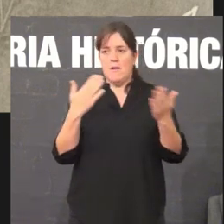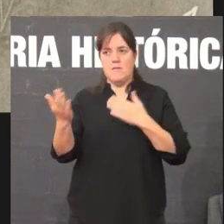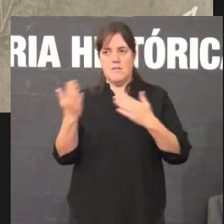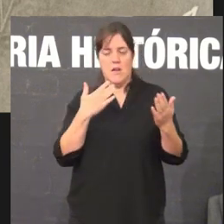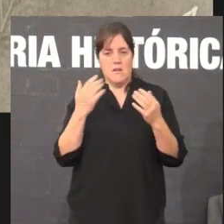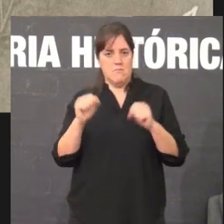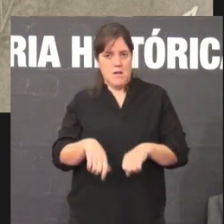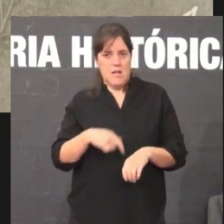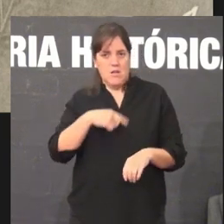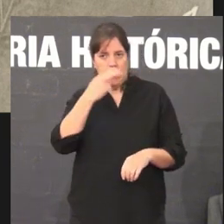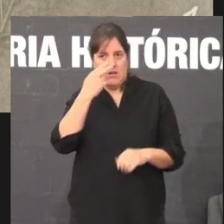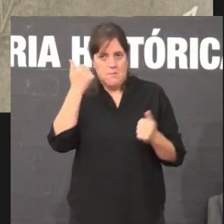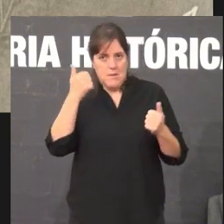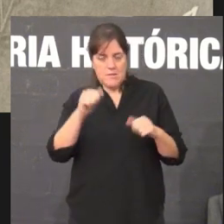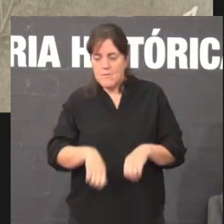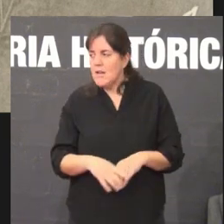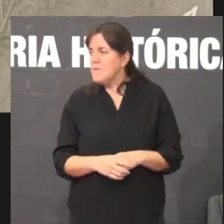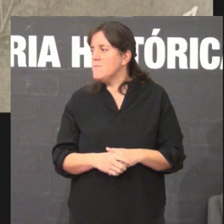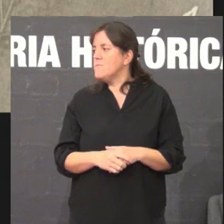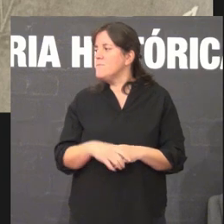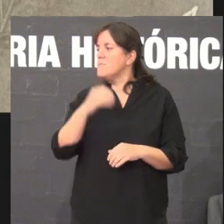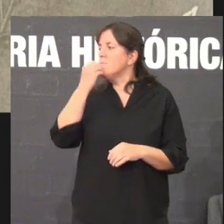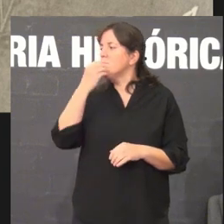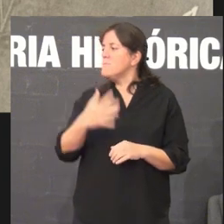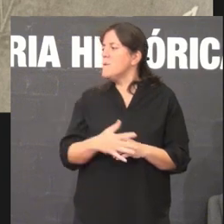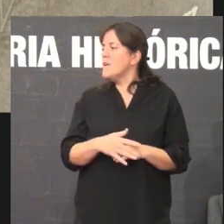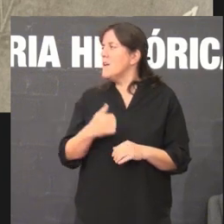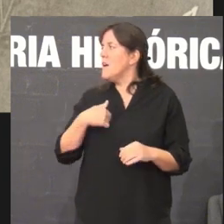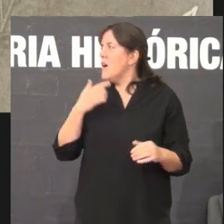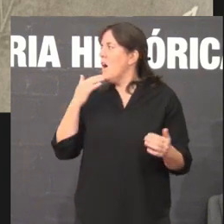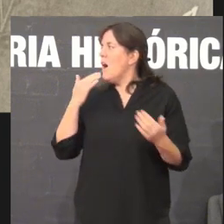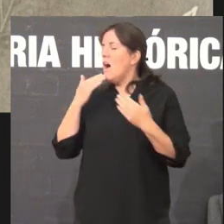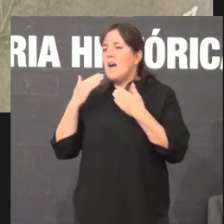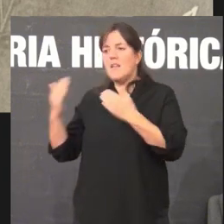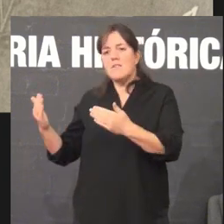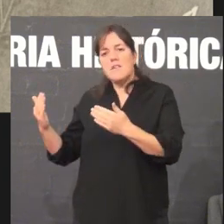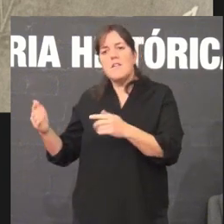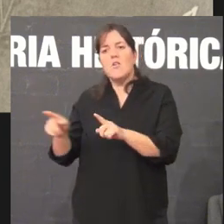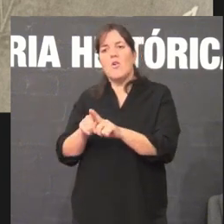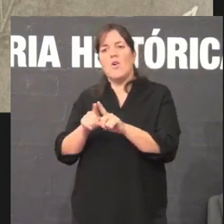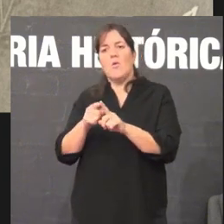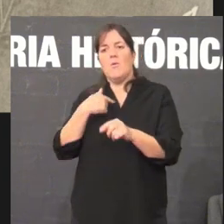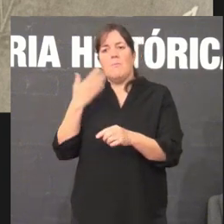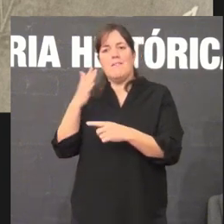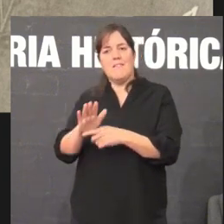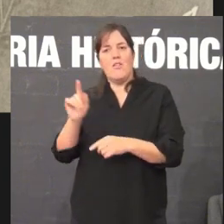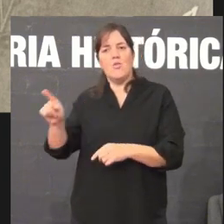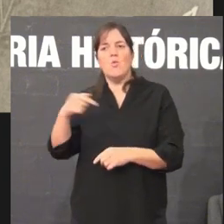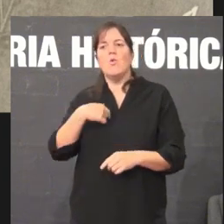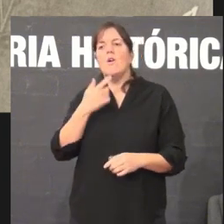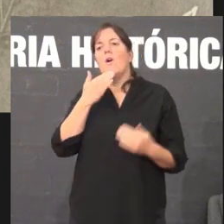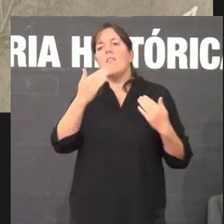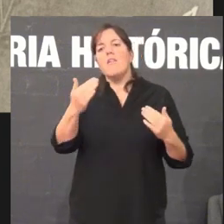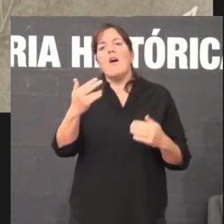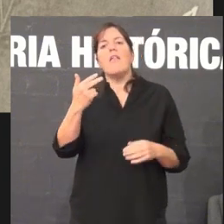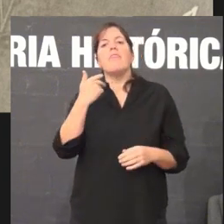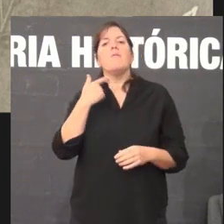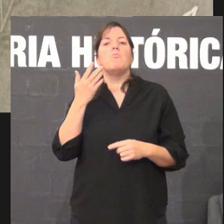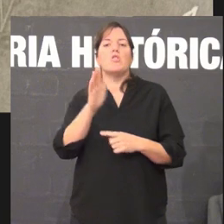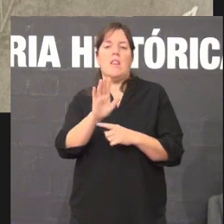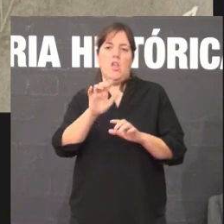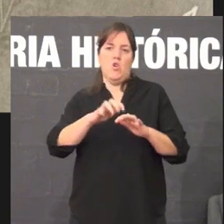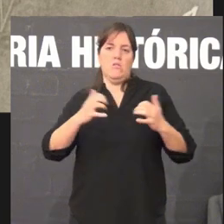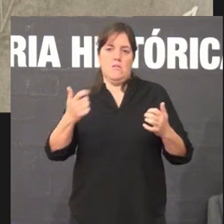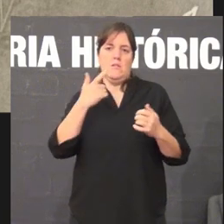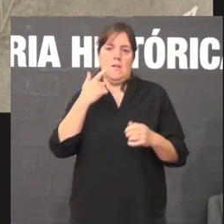máis interesante. Ben, en primeiro lugar, agradecido polas túas palabras, agradecido a Deputación de Pontevedra polo convite,